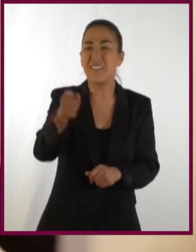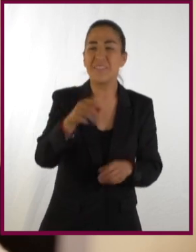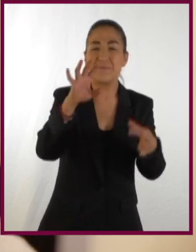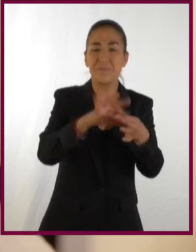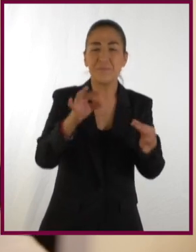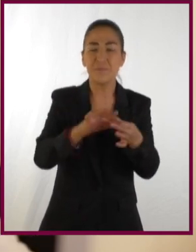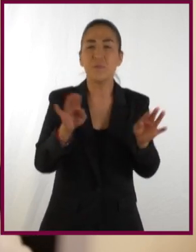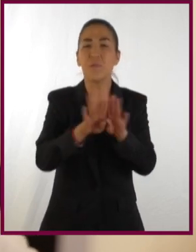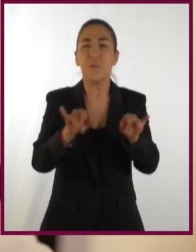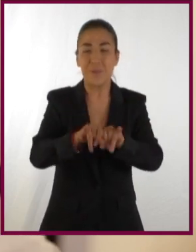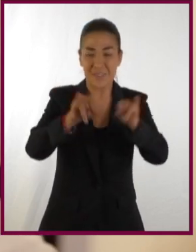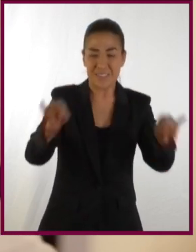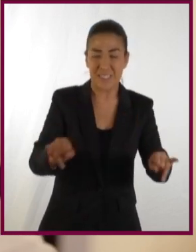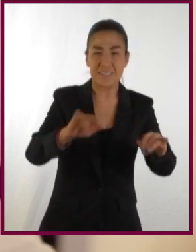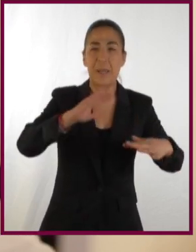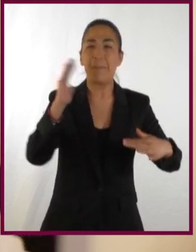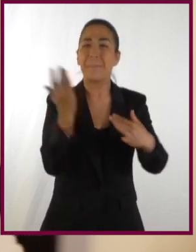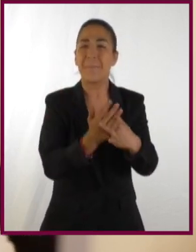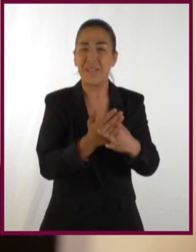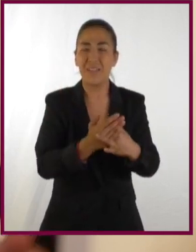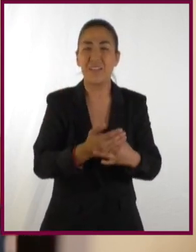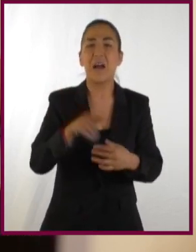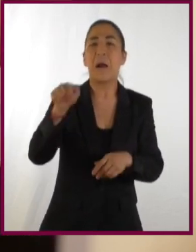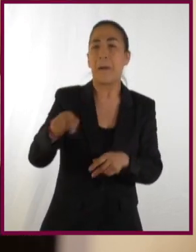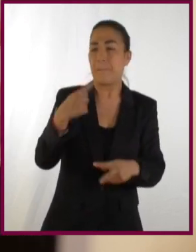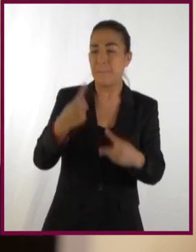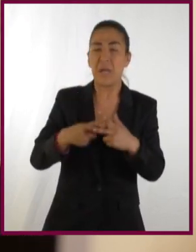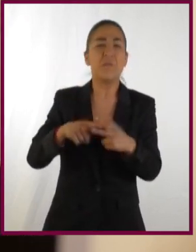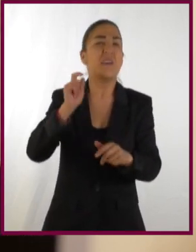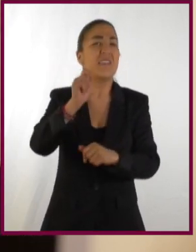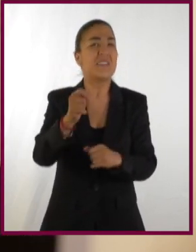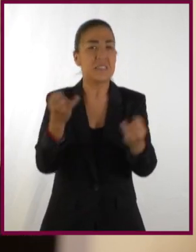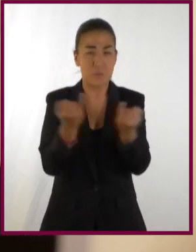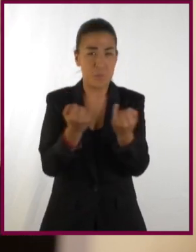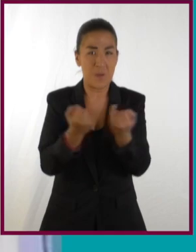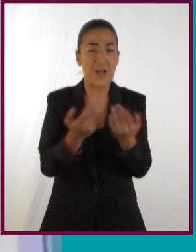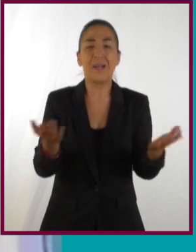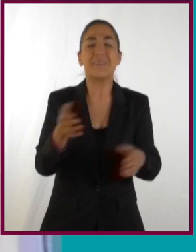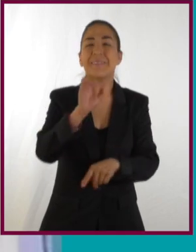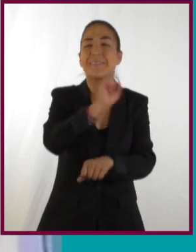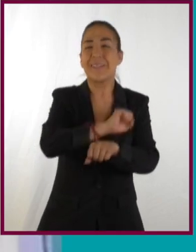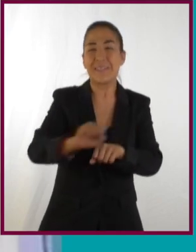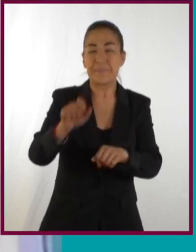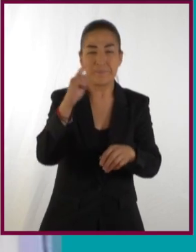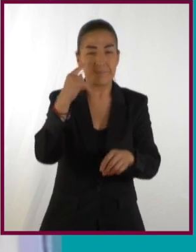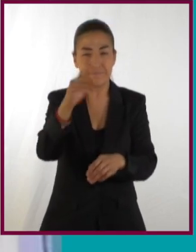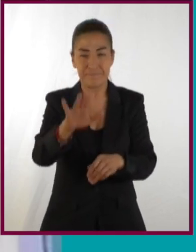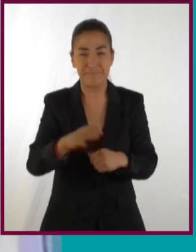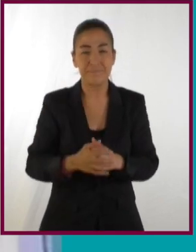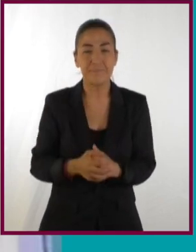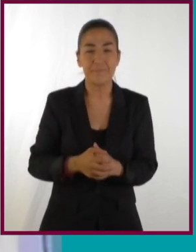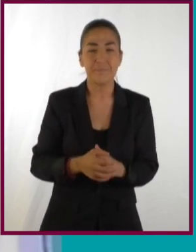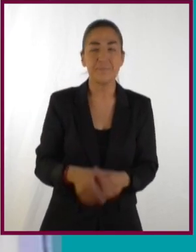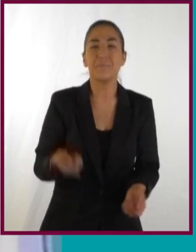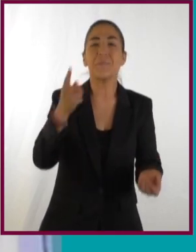que le llaman la distancia media. En matemáticas, ¿eso qué representaría? Ah, pues es muy sencillísimo. Mira,